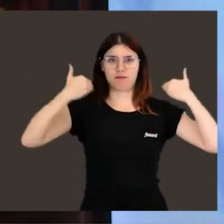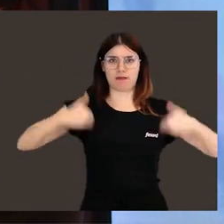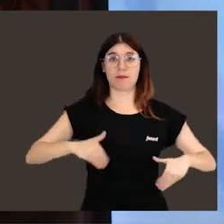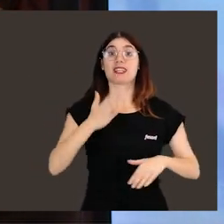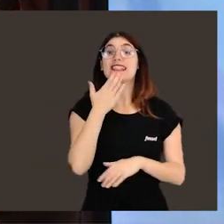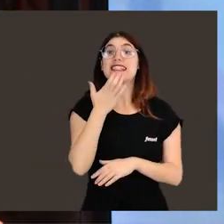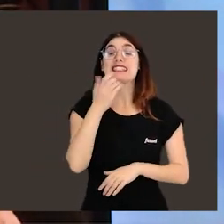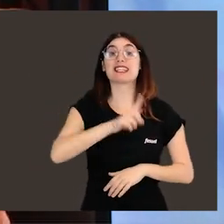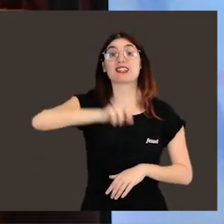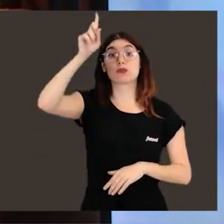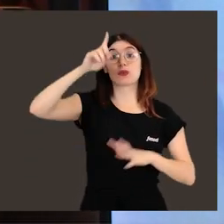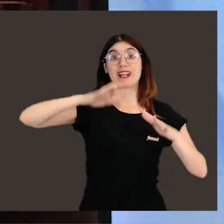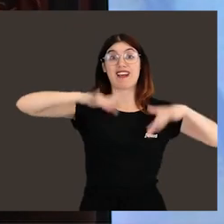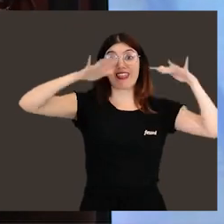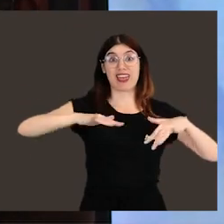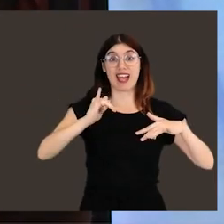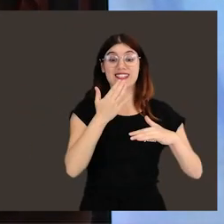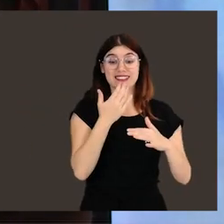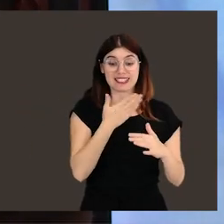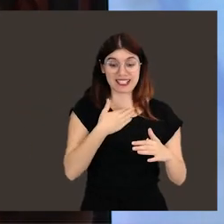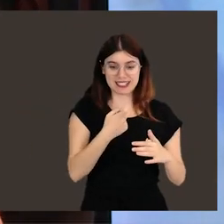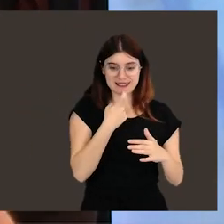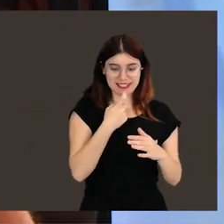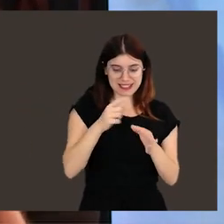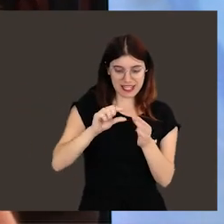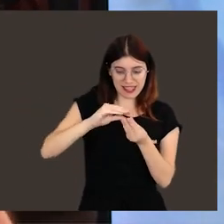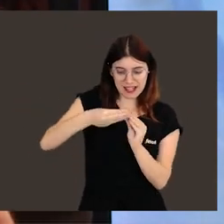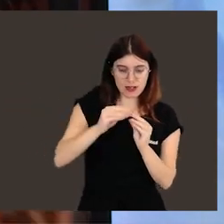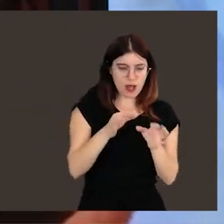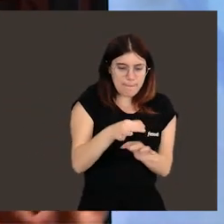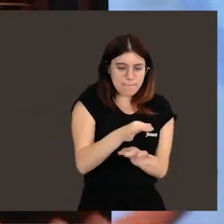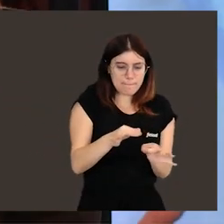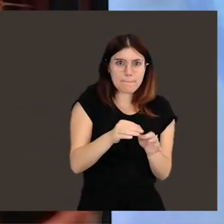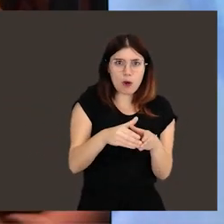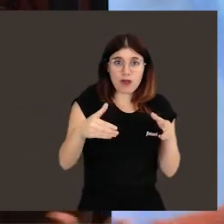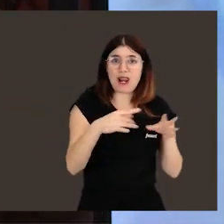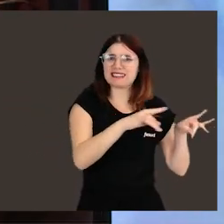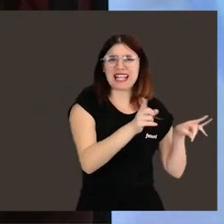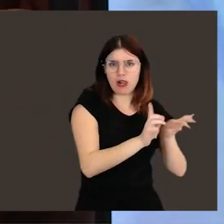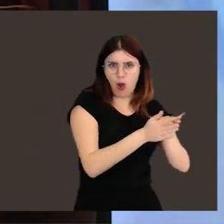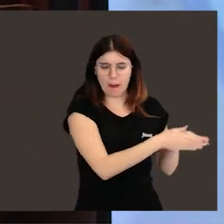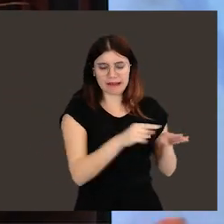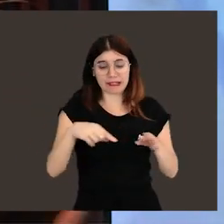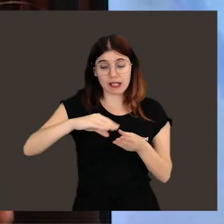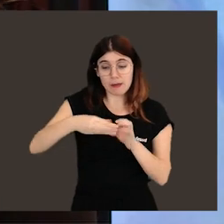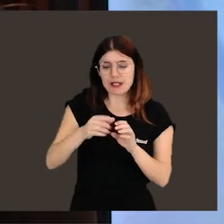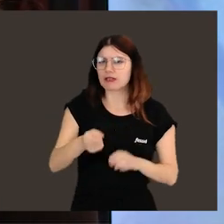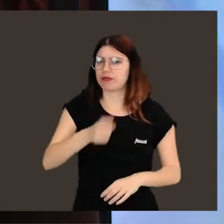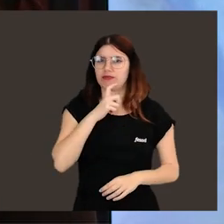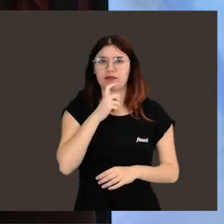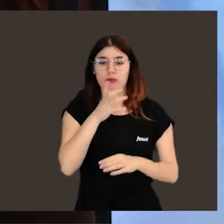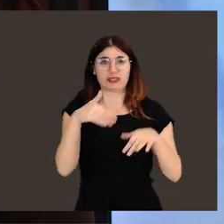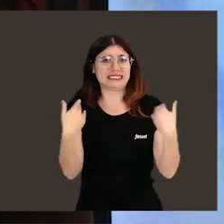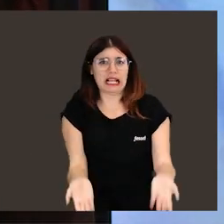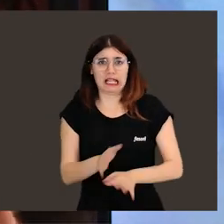línea de investigación. Eso en gravedad, cuando quieres cristalizar una macromolécula en lugar de una sal, como la sal común que tenemos, es muy